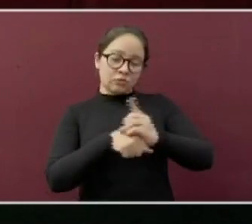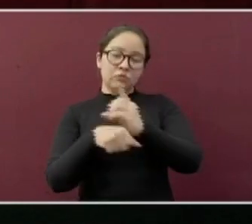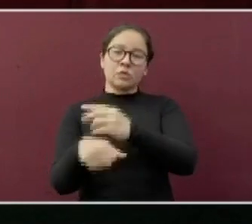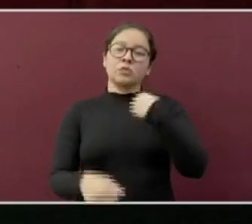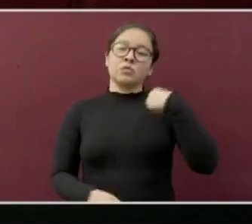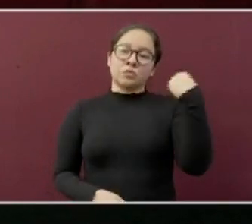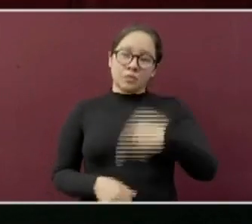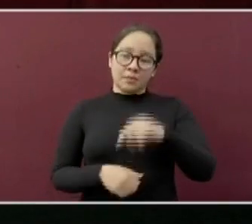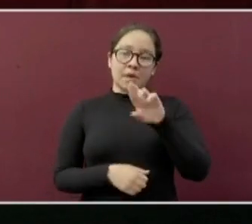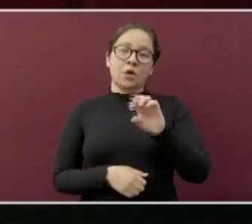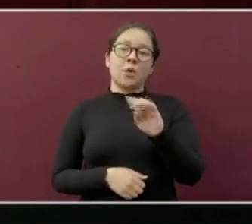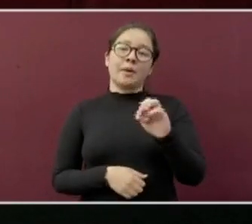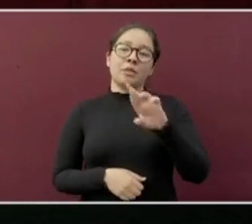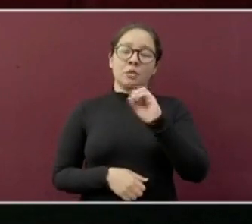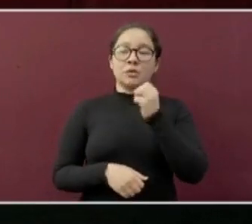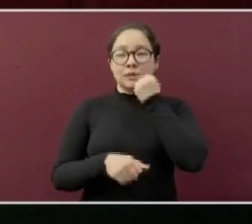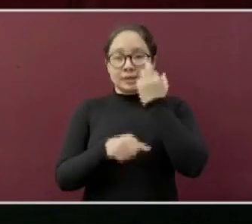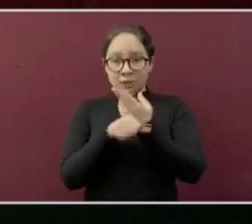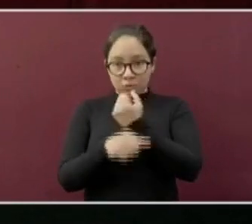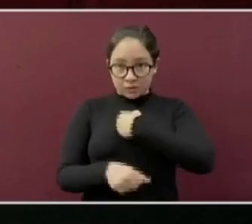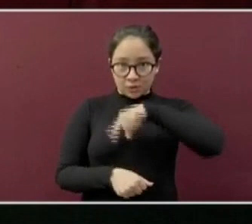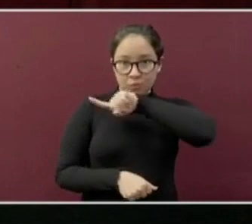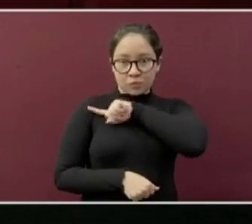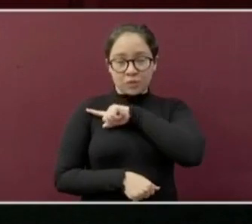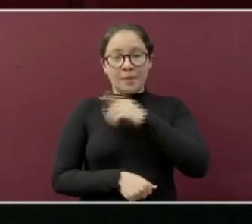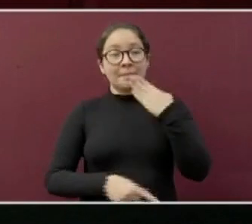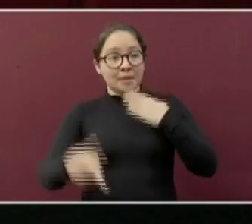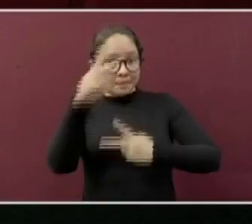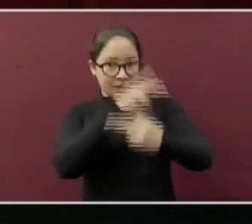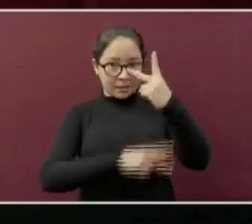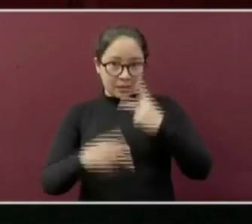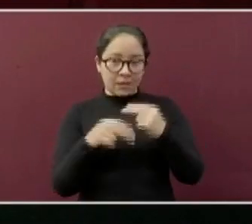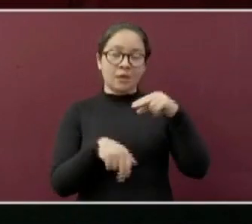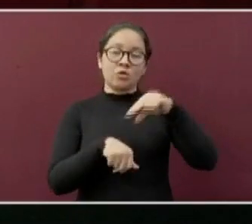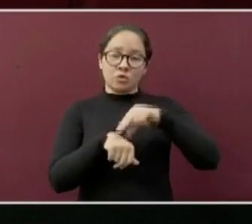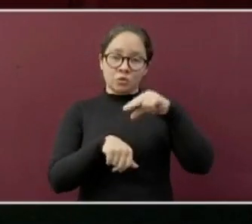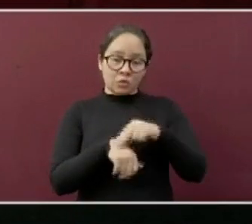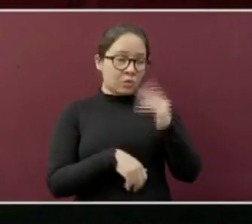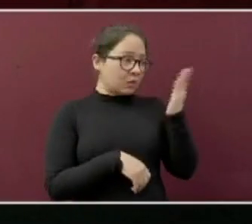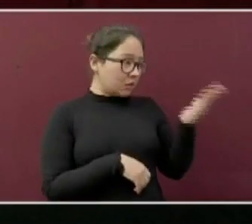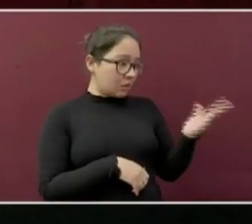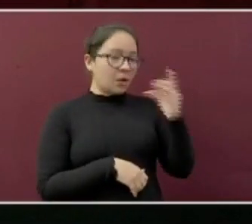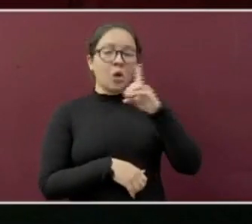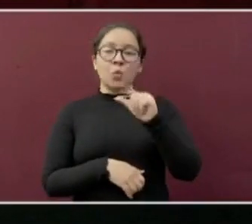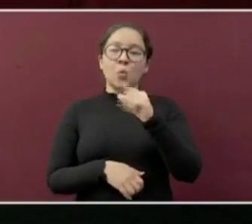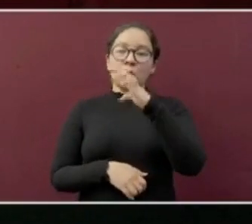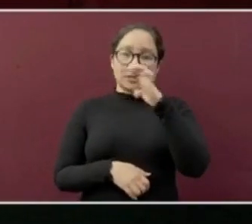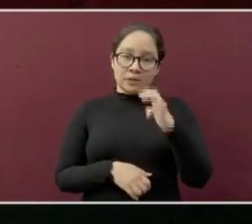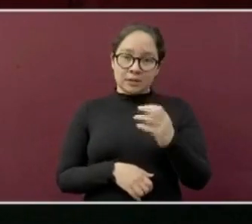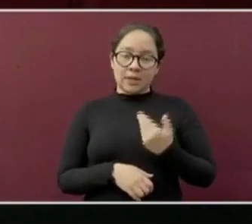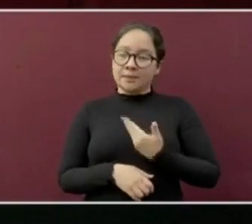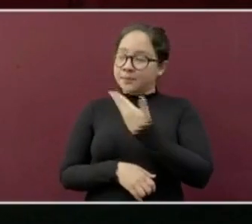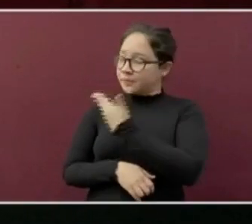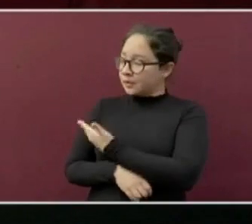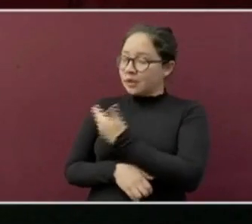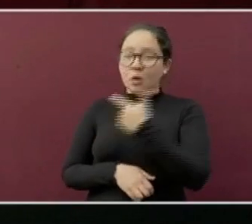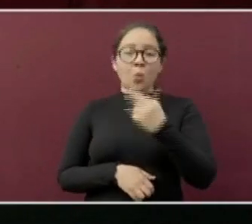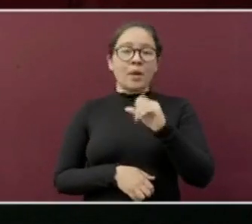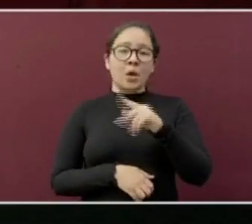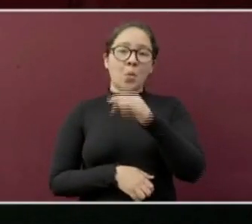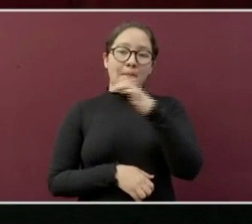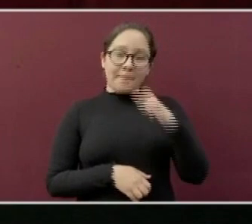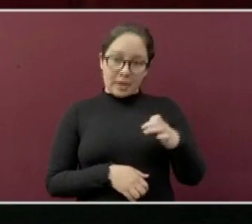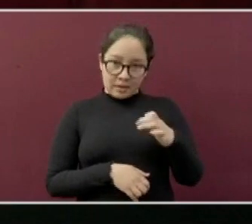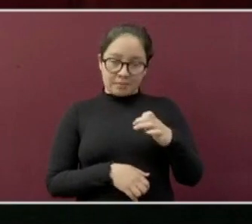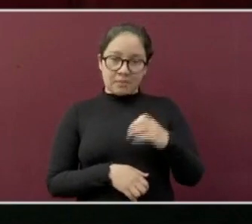Roberto Ramos Salor, secretario de salud, doy la bienvenida a las doctoras Dulce María Espejo Guevara y